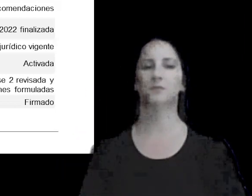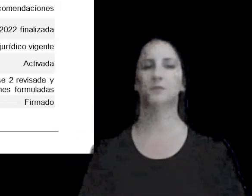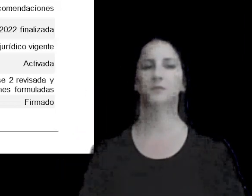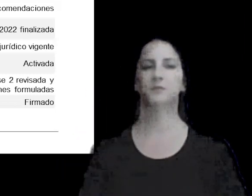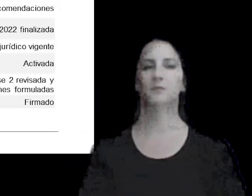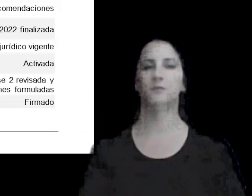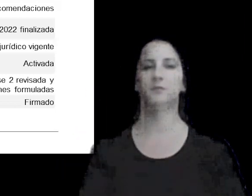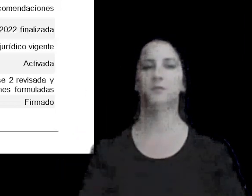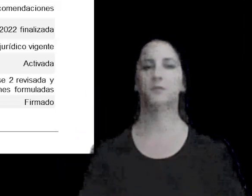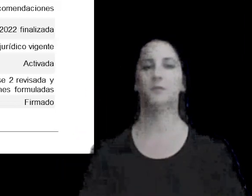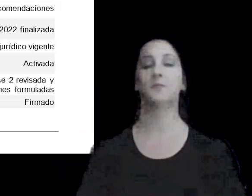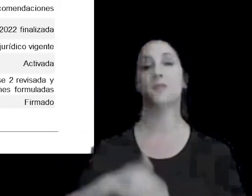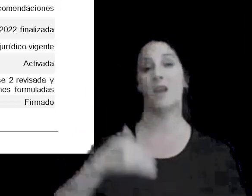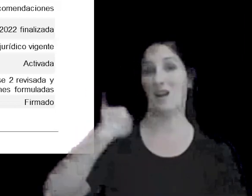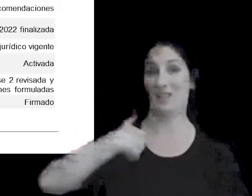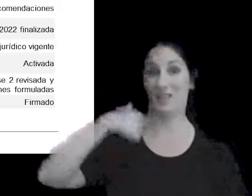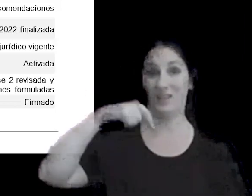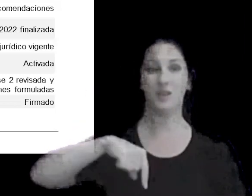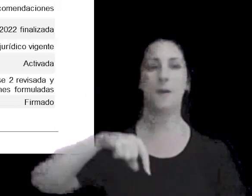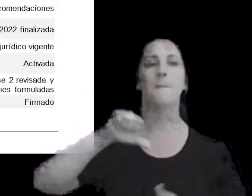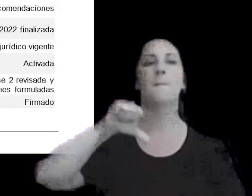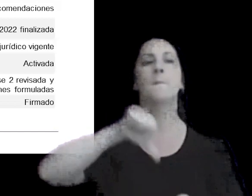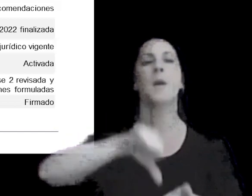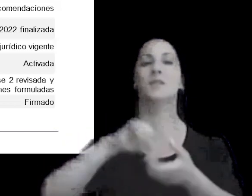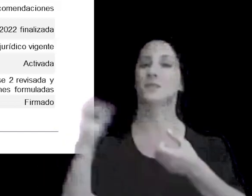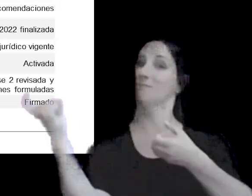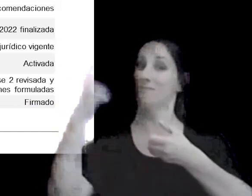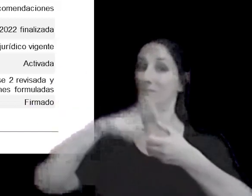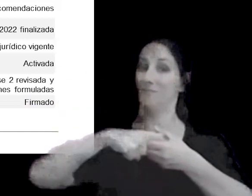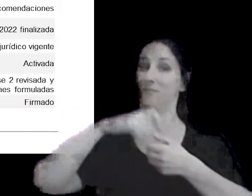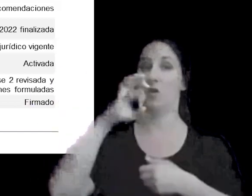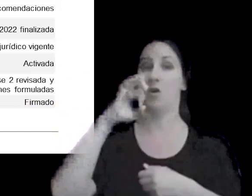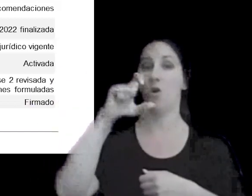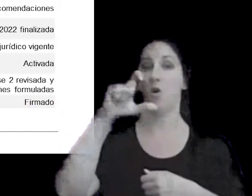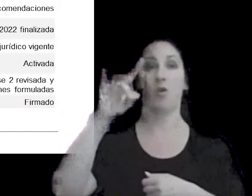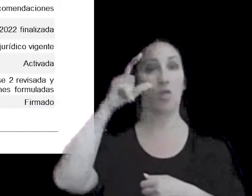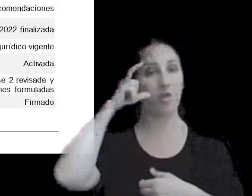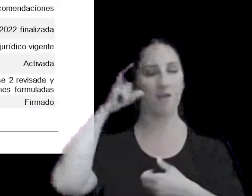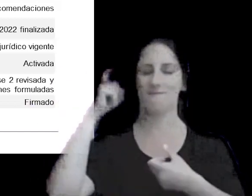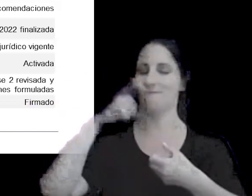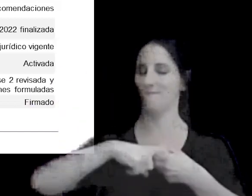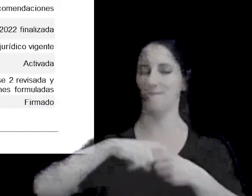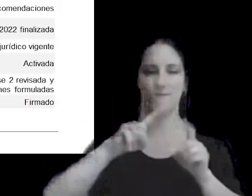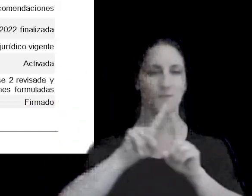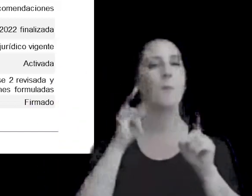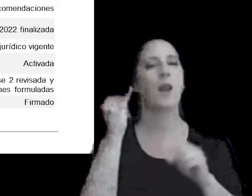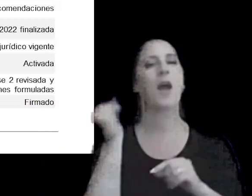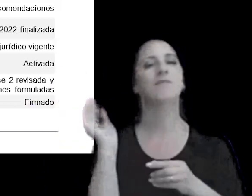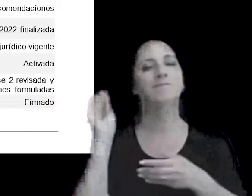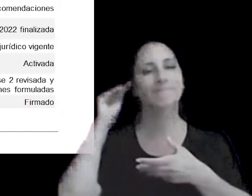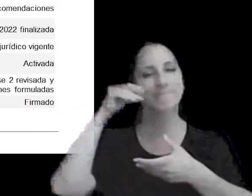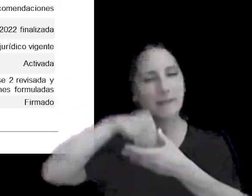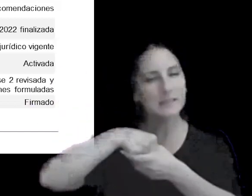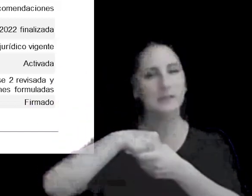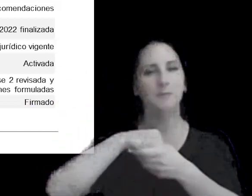como sabemos Argentina no es un país miembro OCDE o miembro pleno OCDE pero tiene una participación